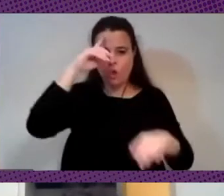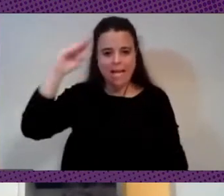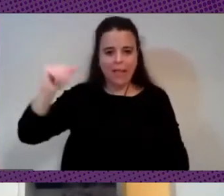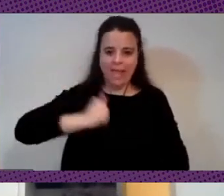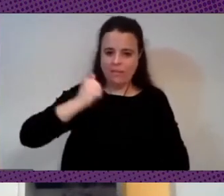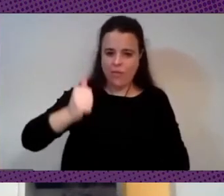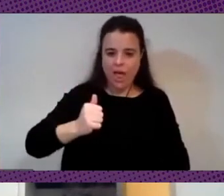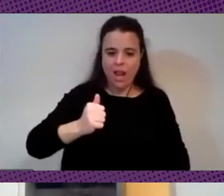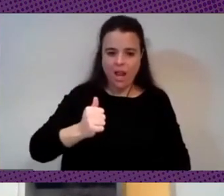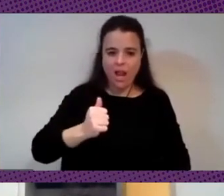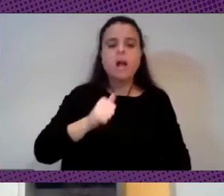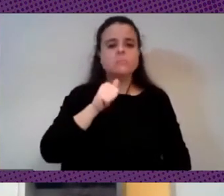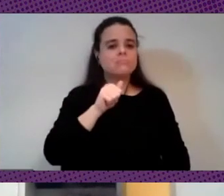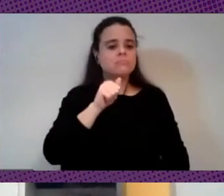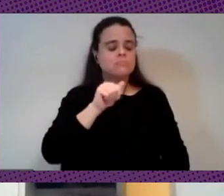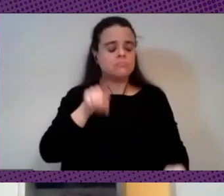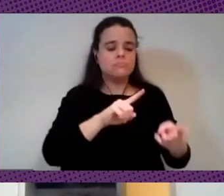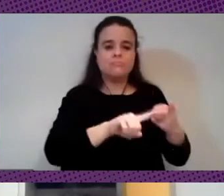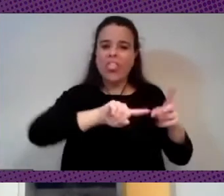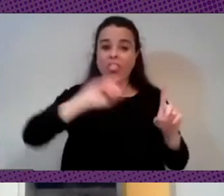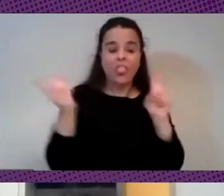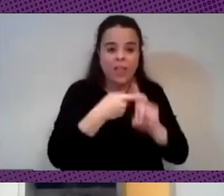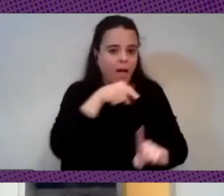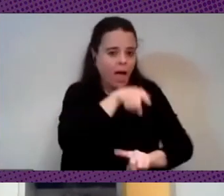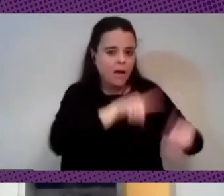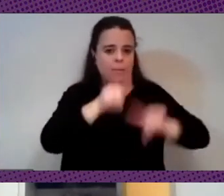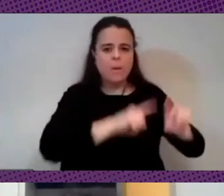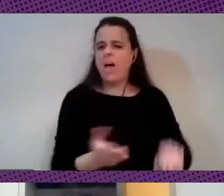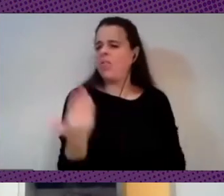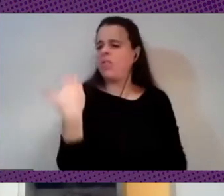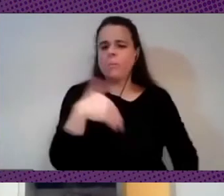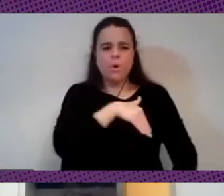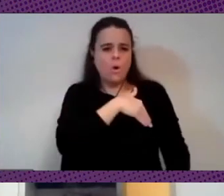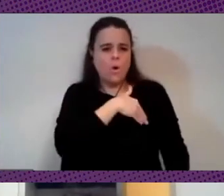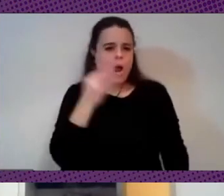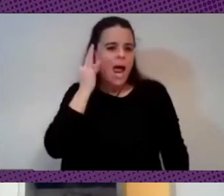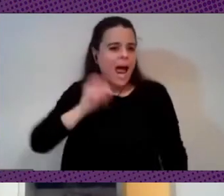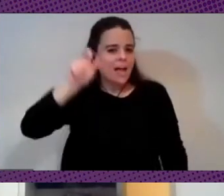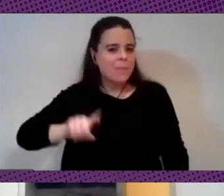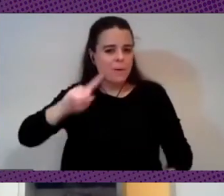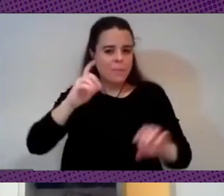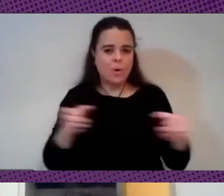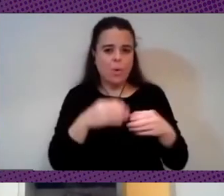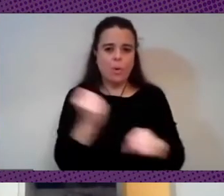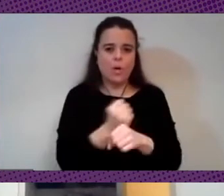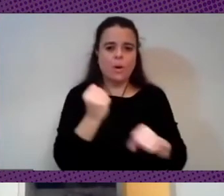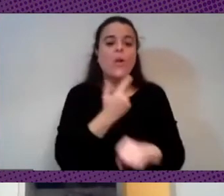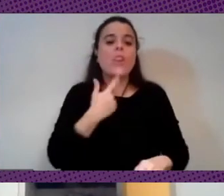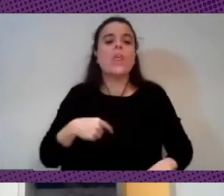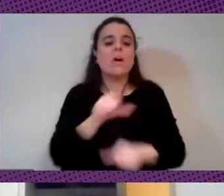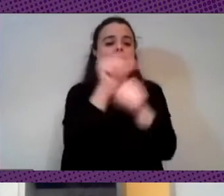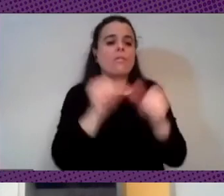de manera empírica este es el problema hace recientemente poco una académica llamada Karen Gregory del primer grupo de trabajo nos decía la manera en que habían